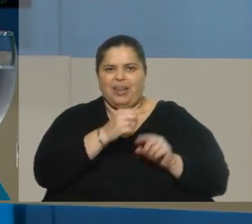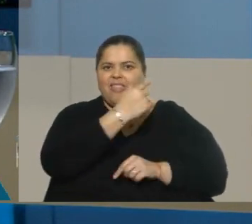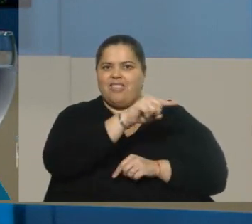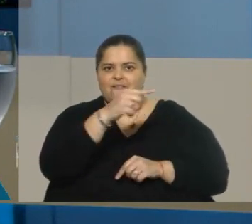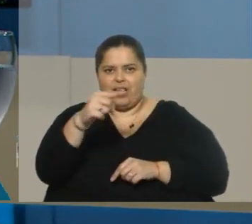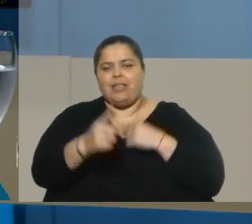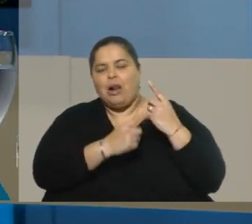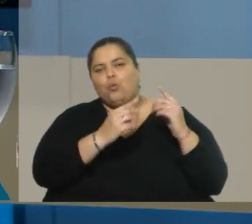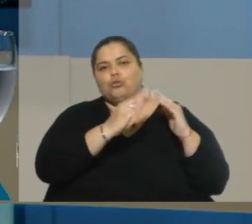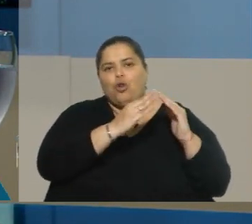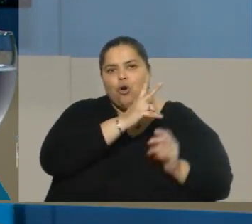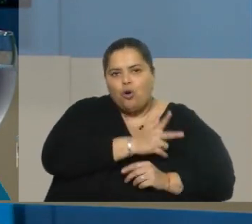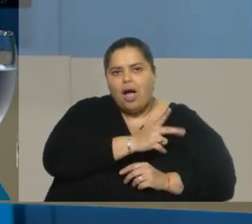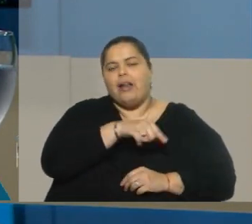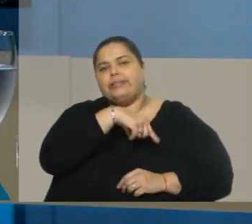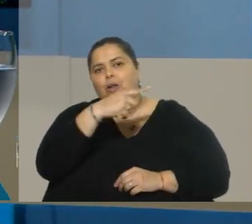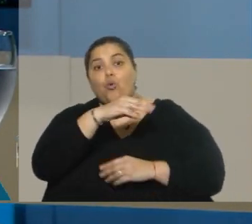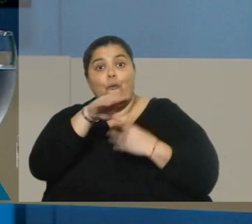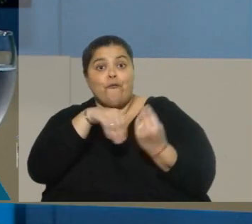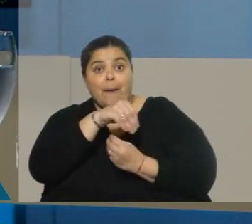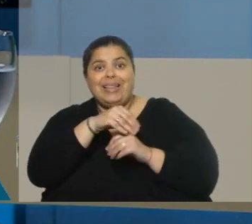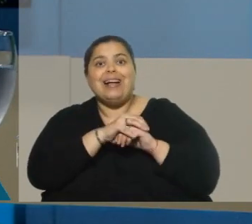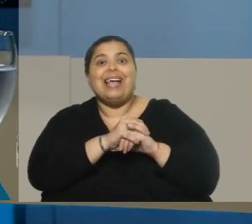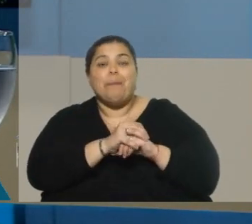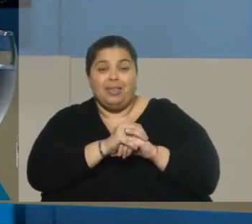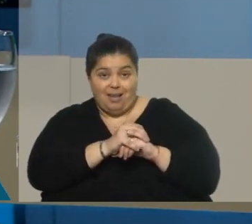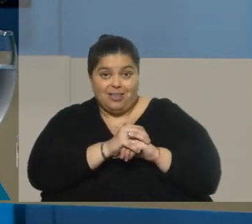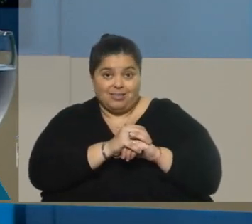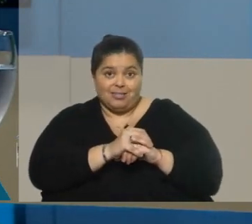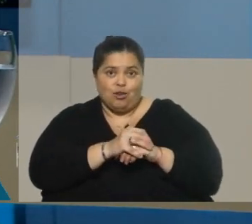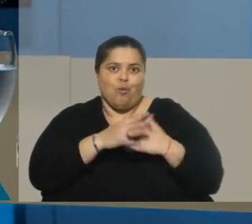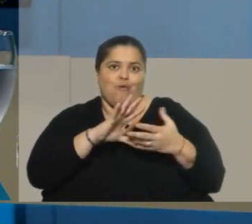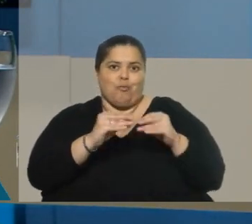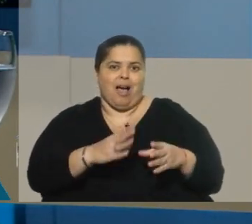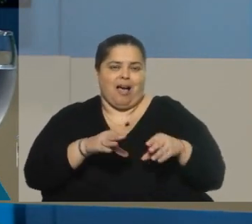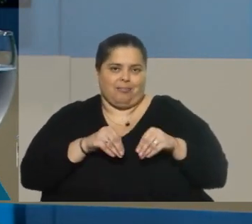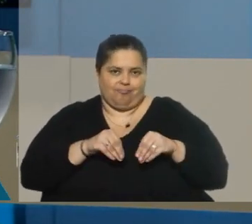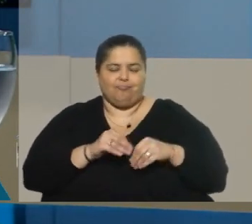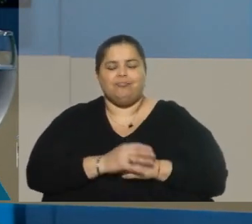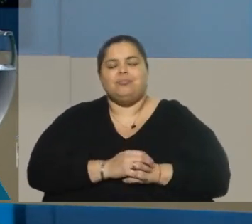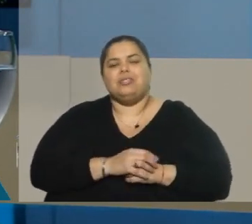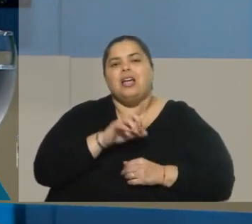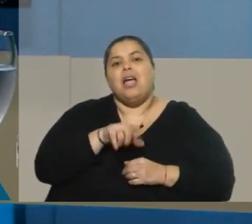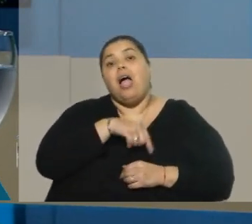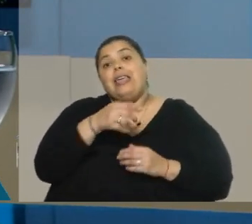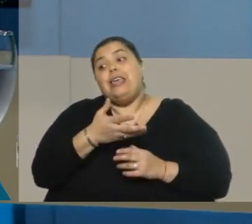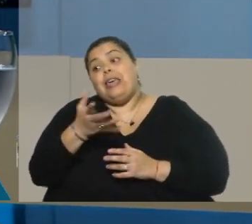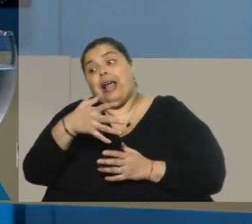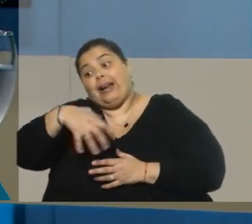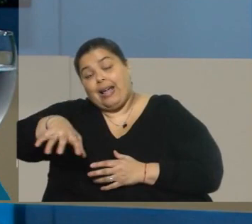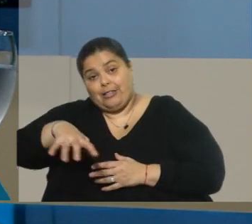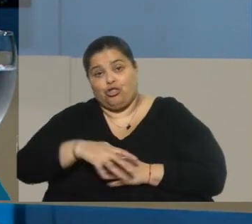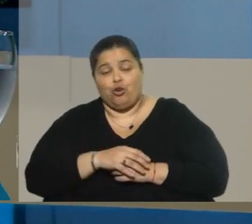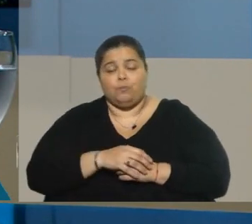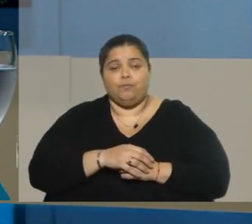Algunos están en residencias, otros están en las familias amigas de las que tanto hemos hablado, el sistema de acogimiento familiar. El resto, es decir,